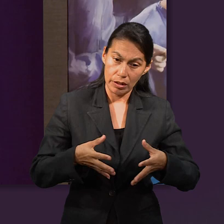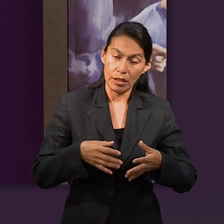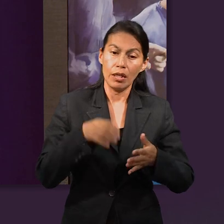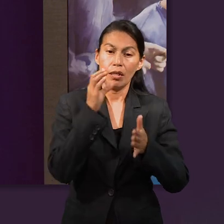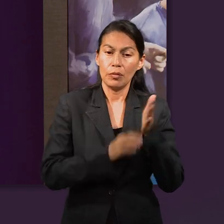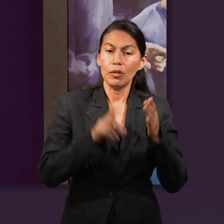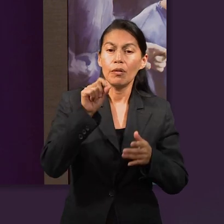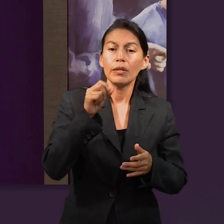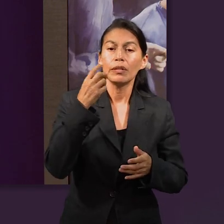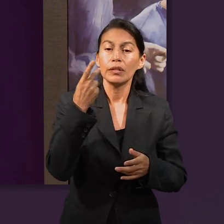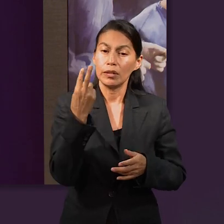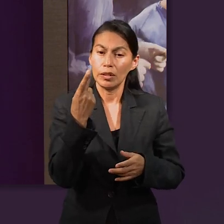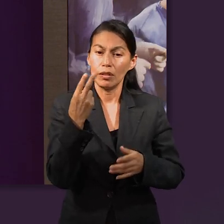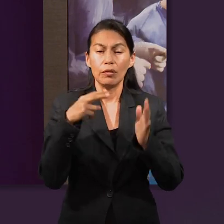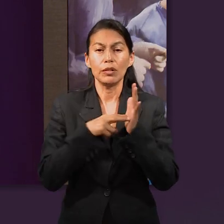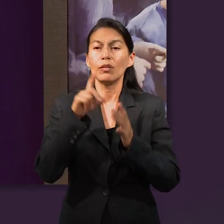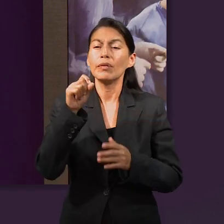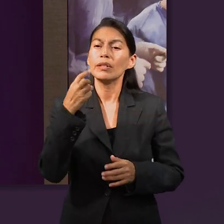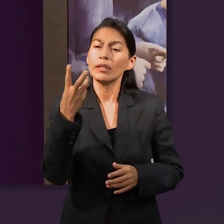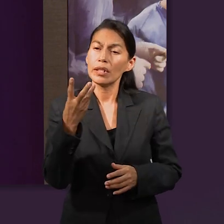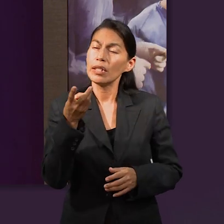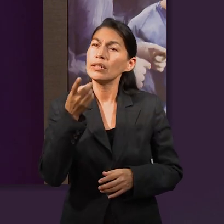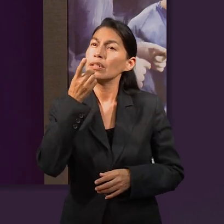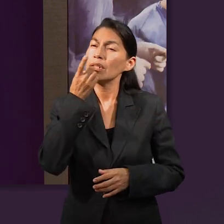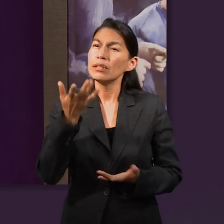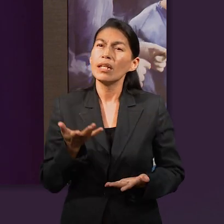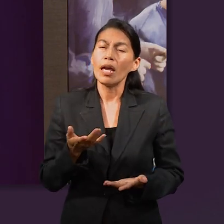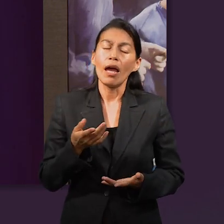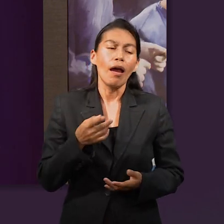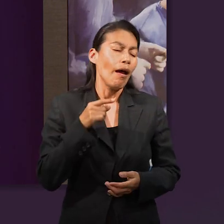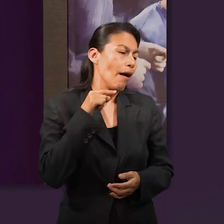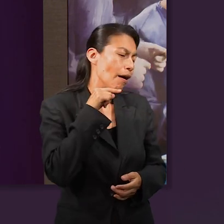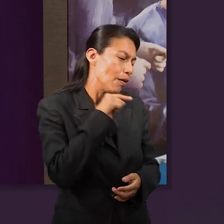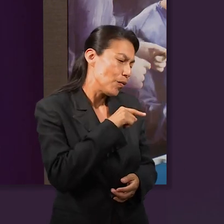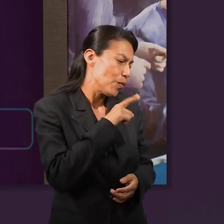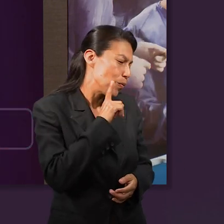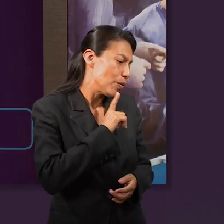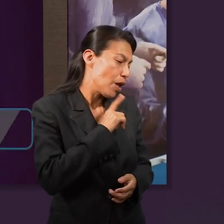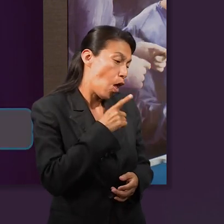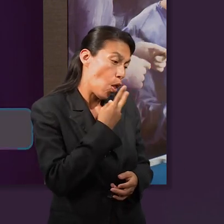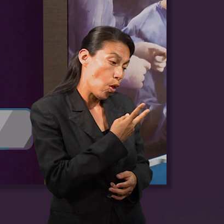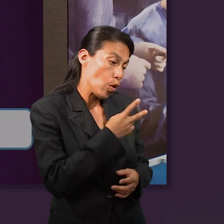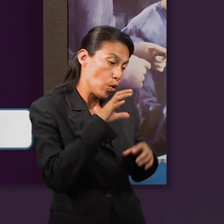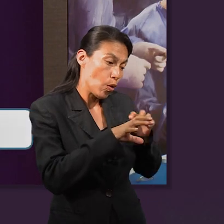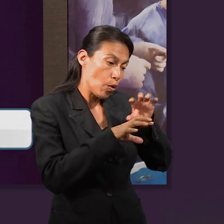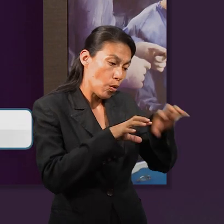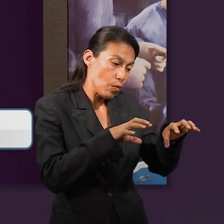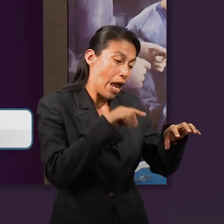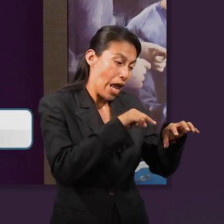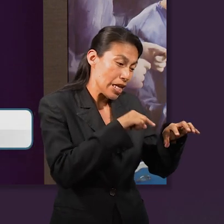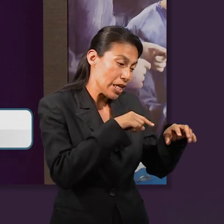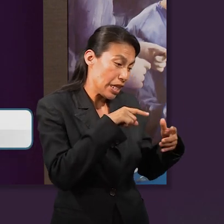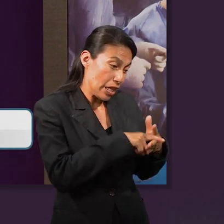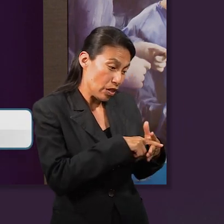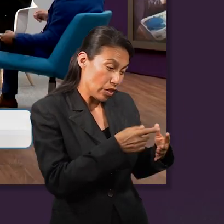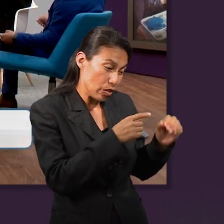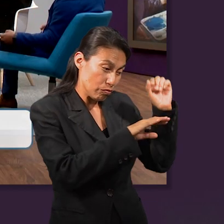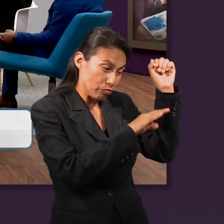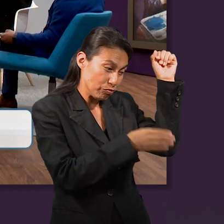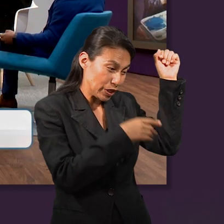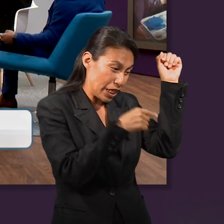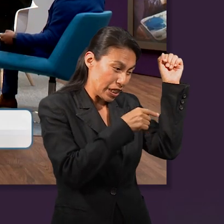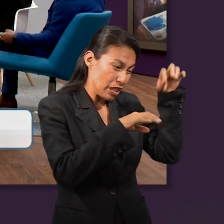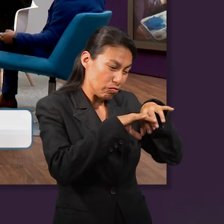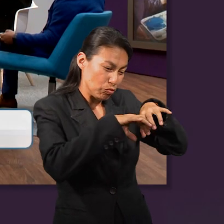25, versículos, el versículo 23 dice así. Y Jehová le respondió dos naciones hay en tu seno, dos